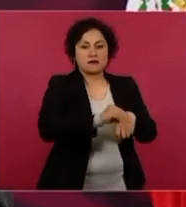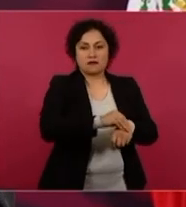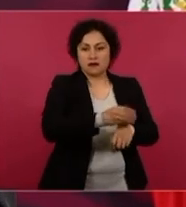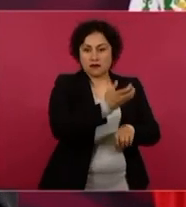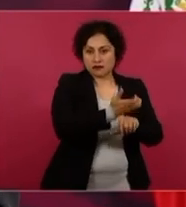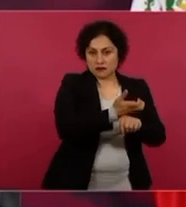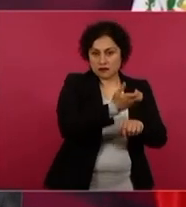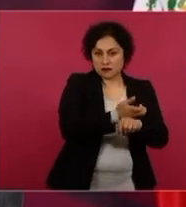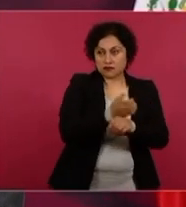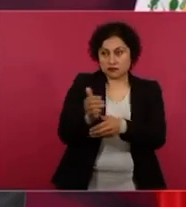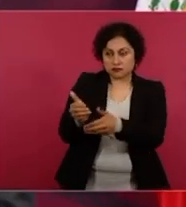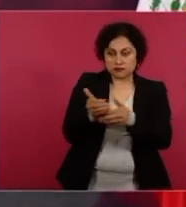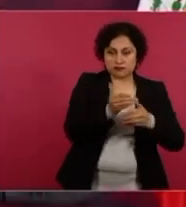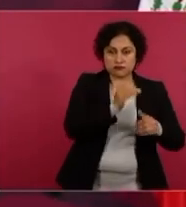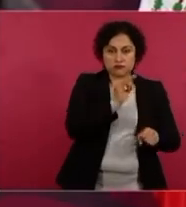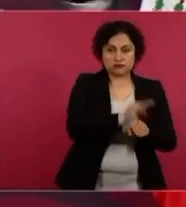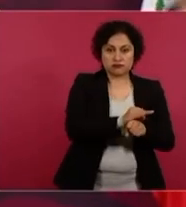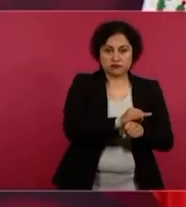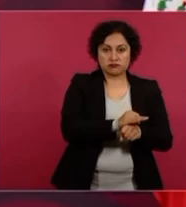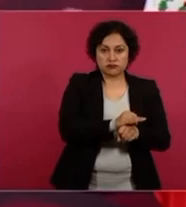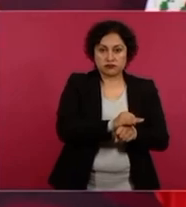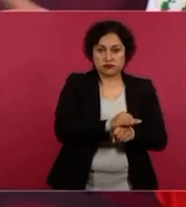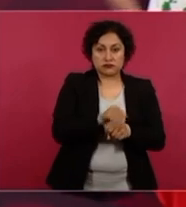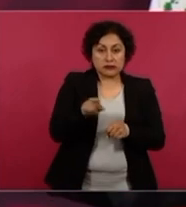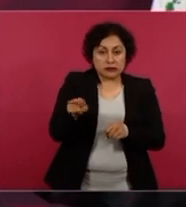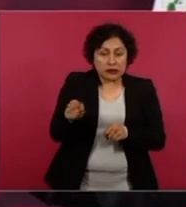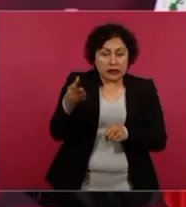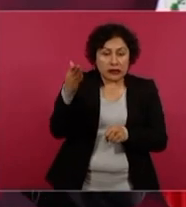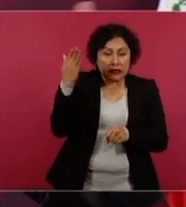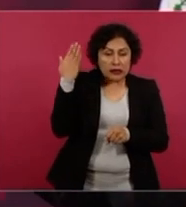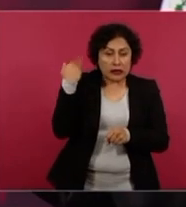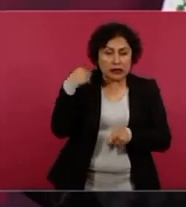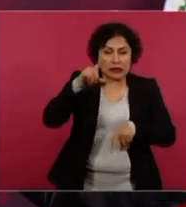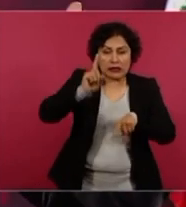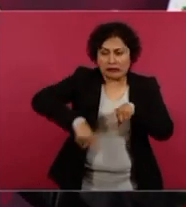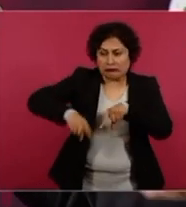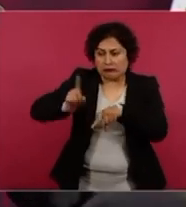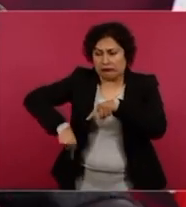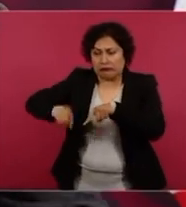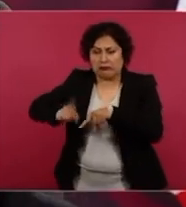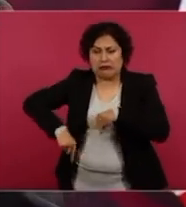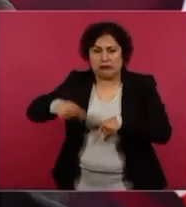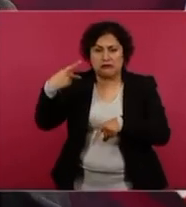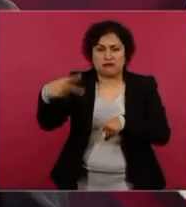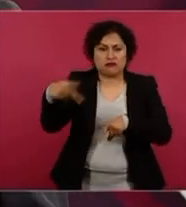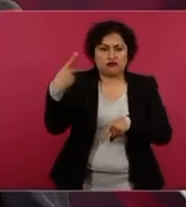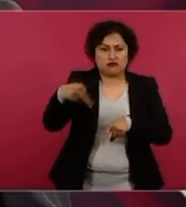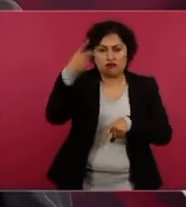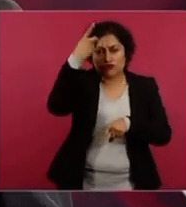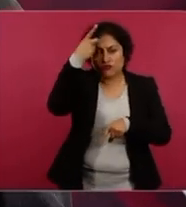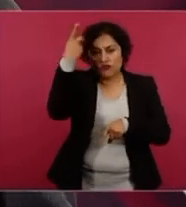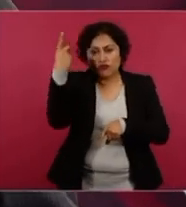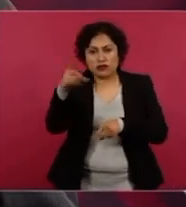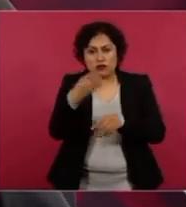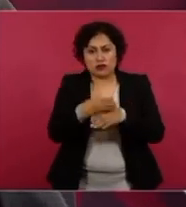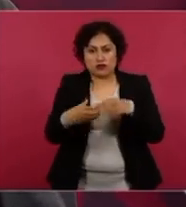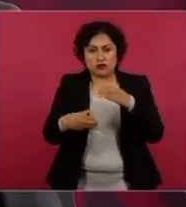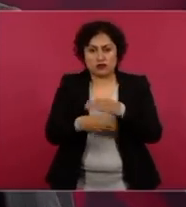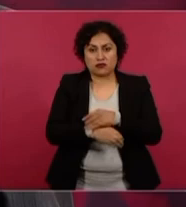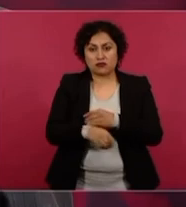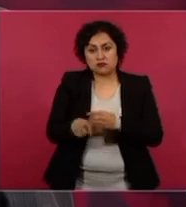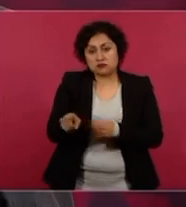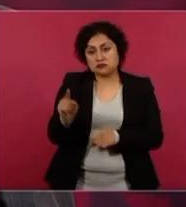asilo y lo despojaron de todo, de sus bienes. Ella está,